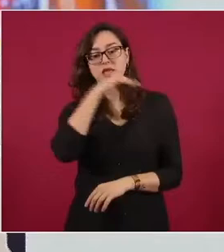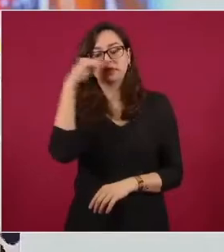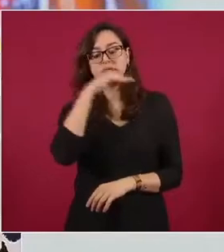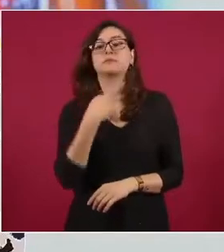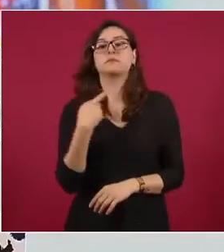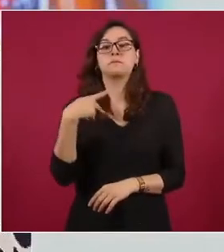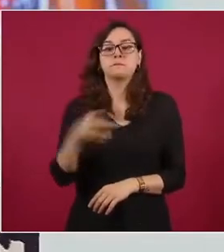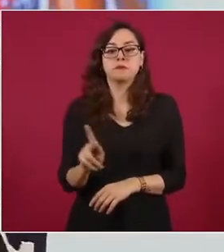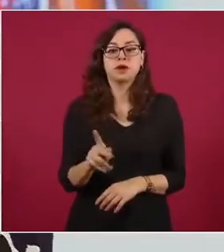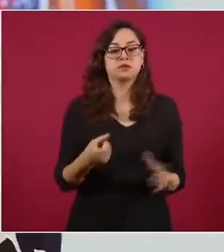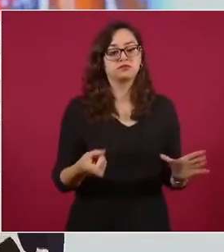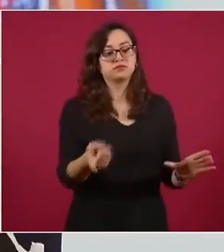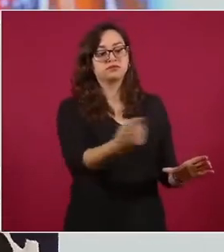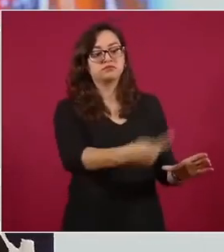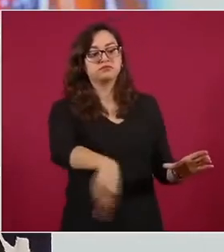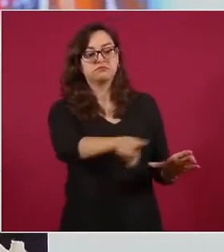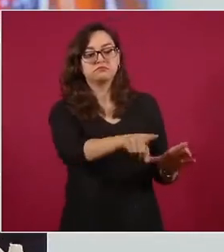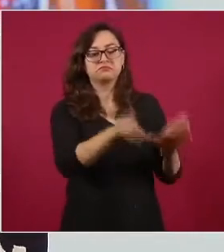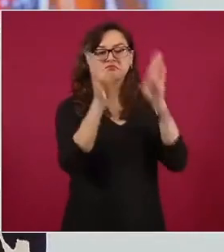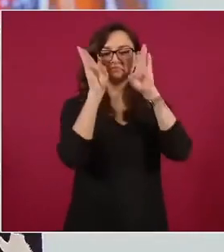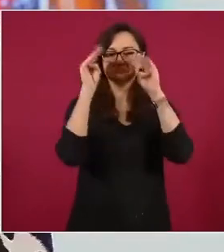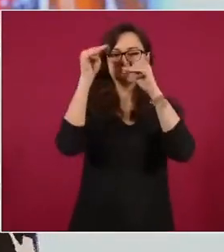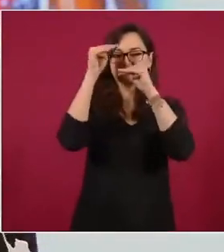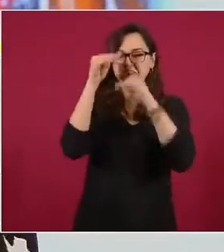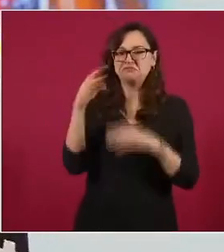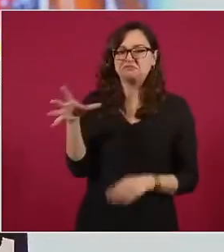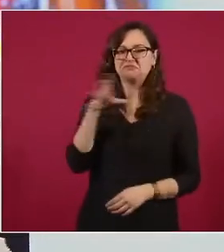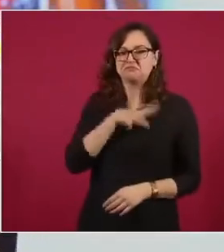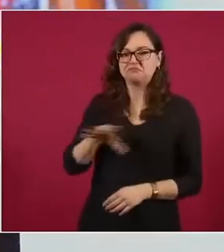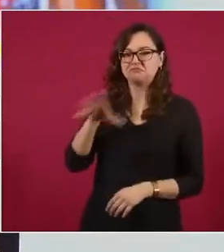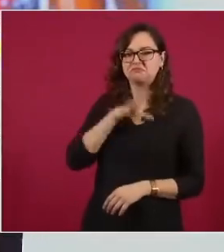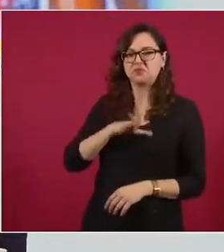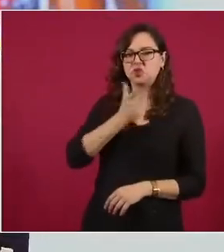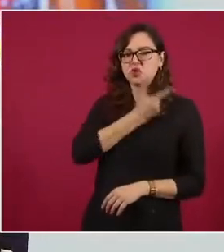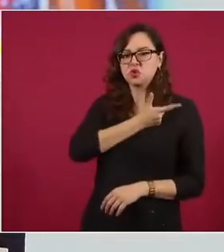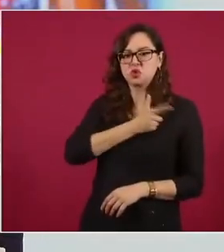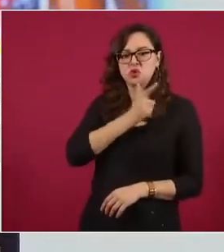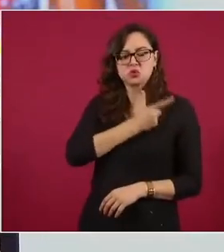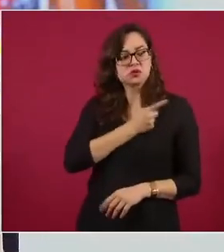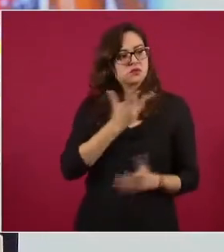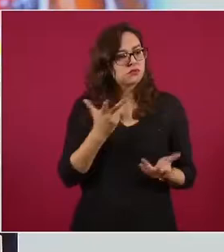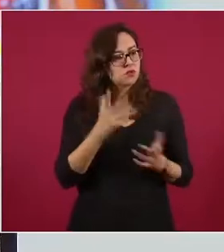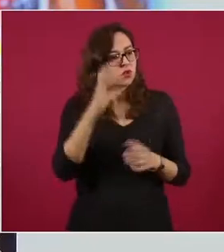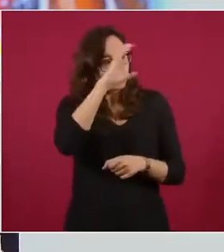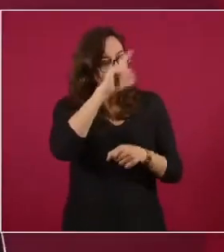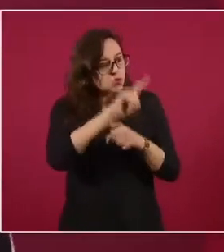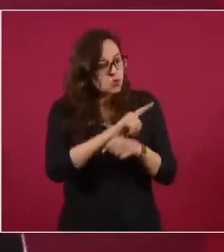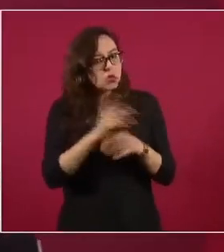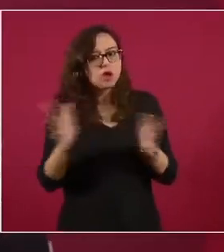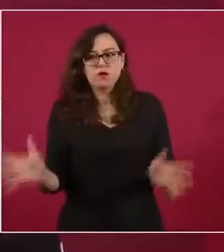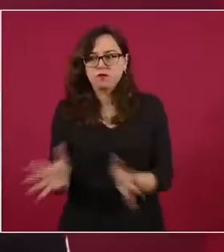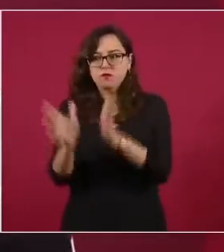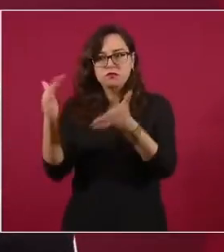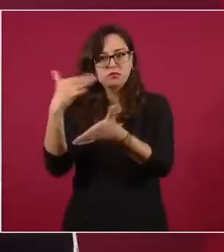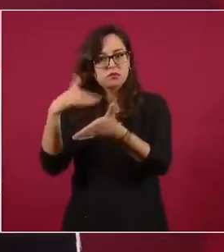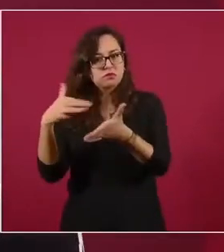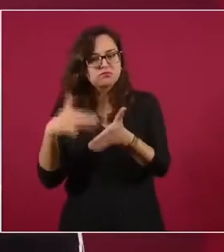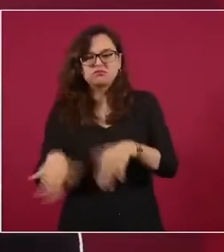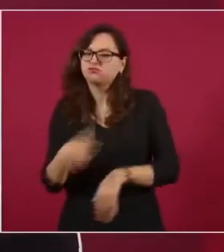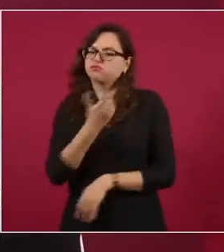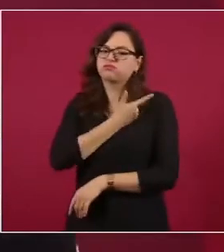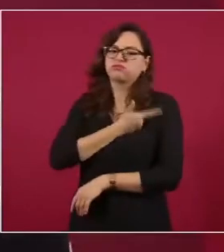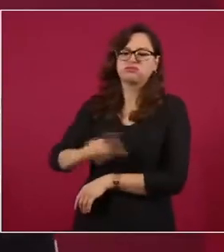conservadores no les gusta la difusión cultural ni el fomento a la lectura. Tampoco les gustan las becas para